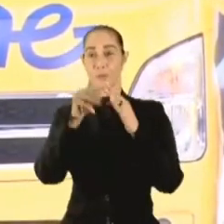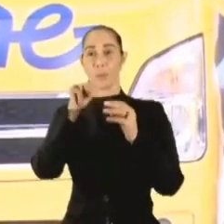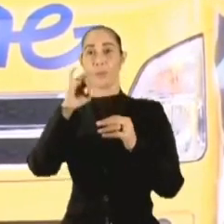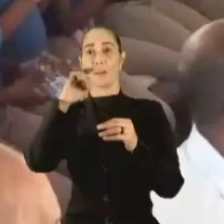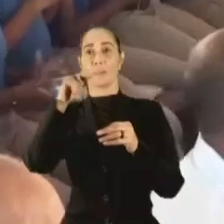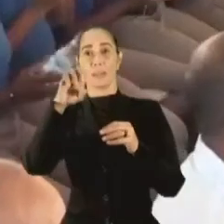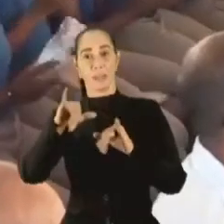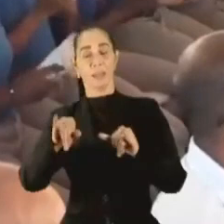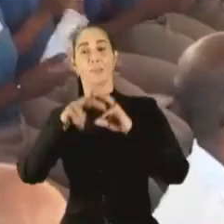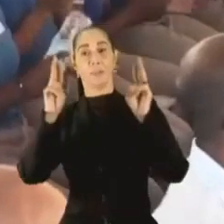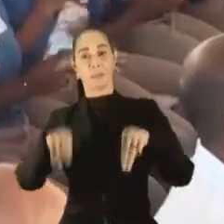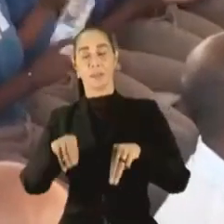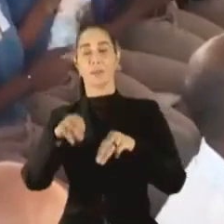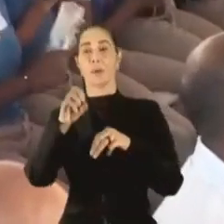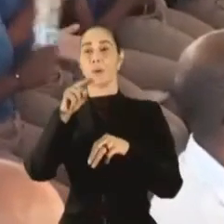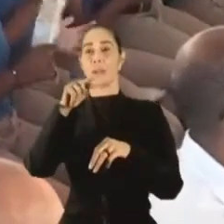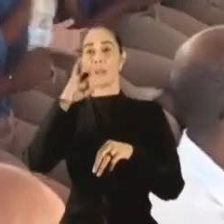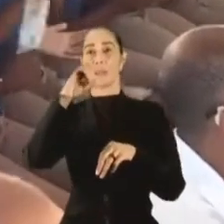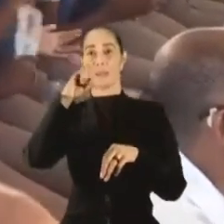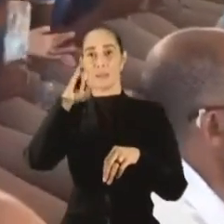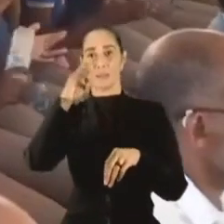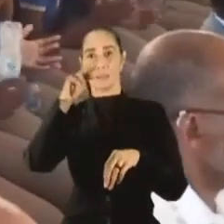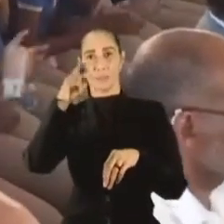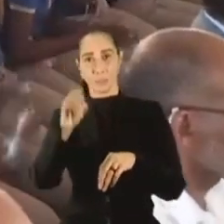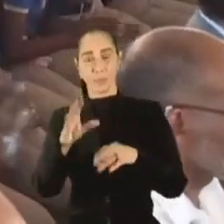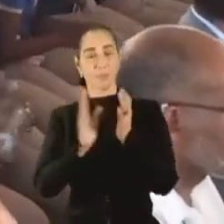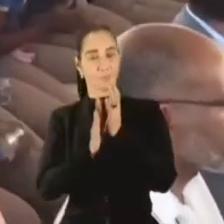felicitar también a UNESIMO por su trabajo